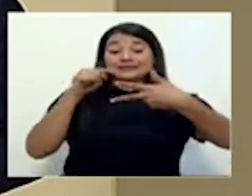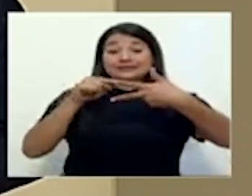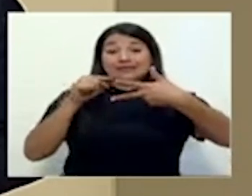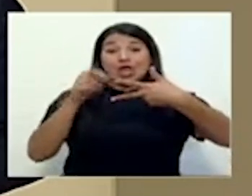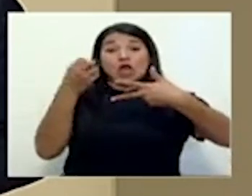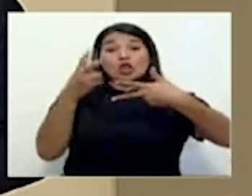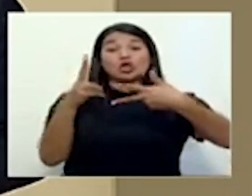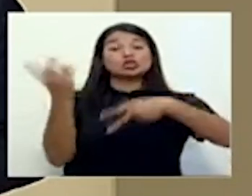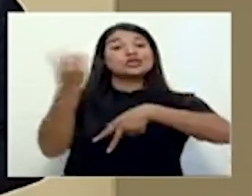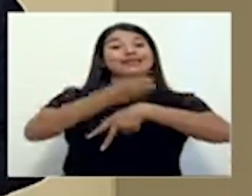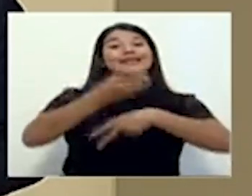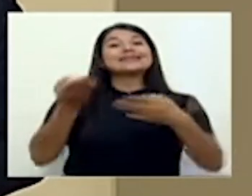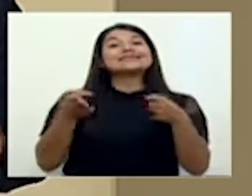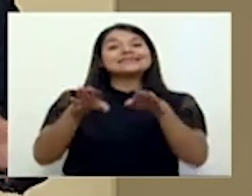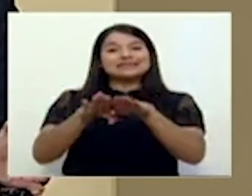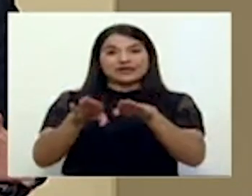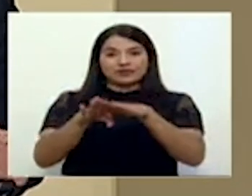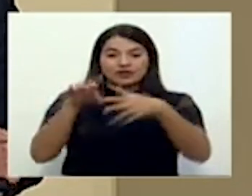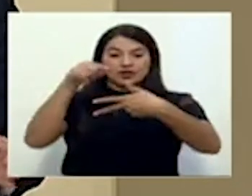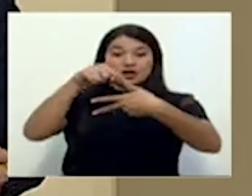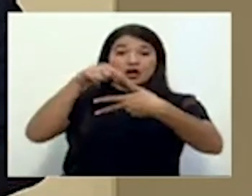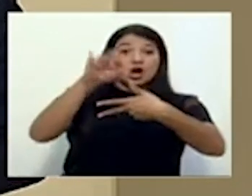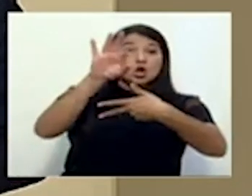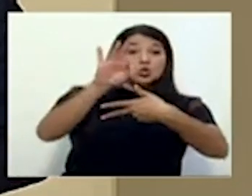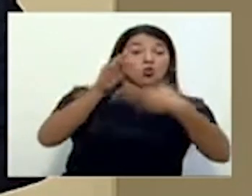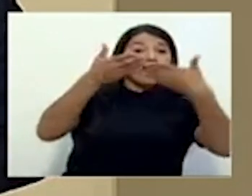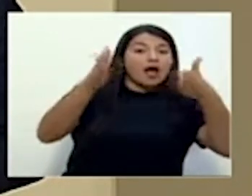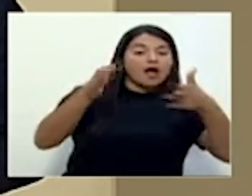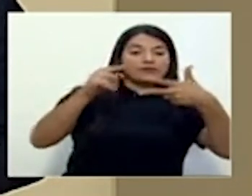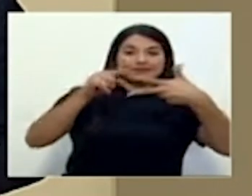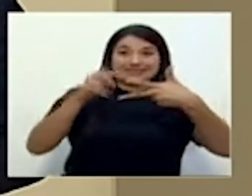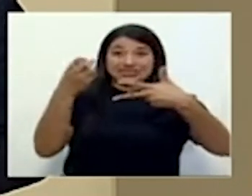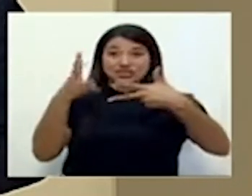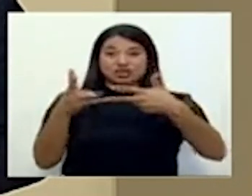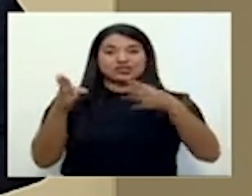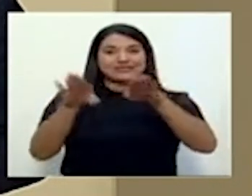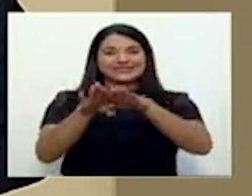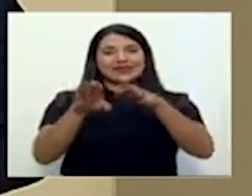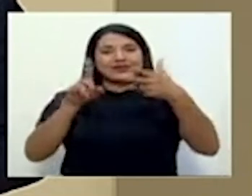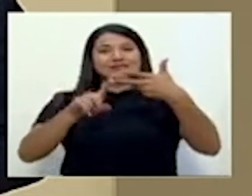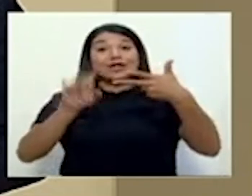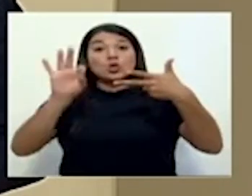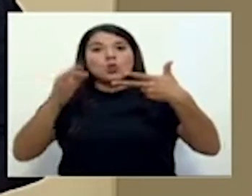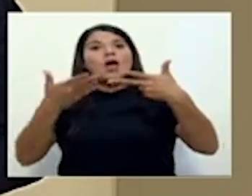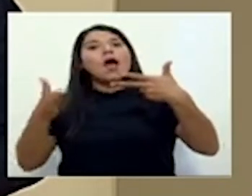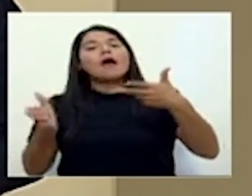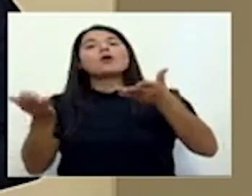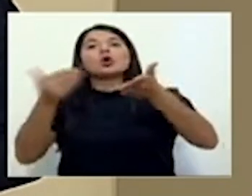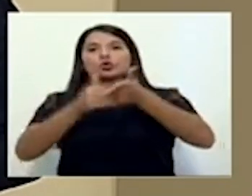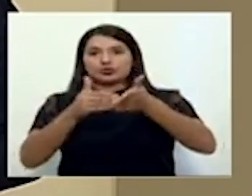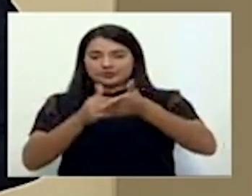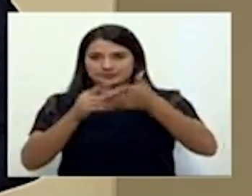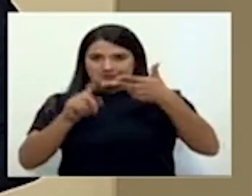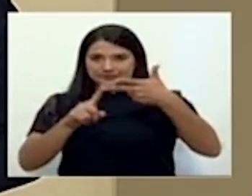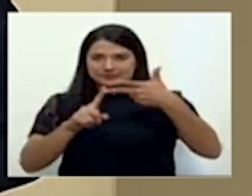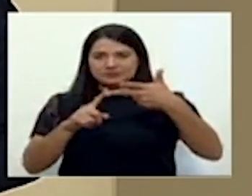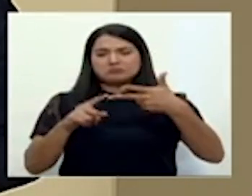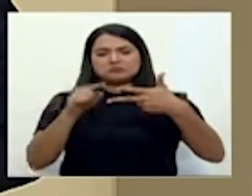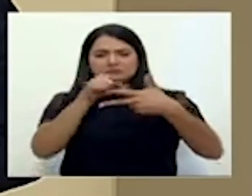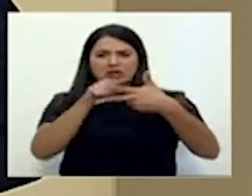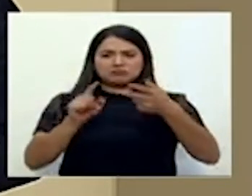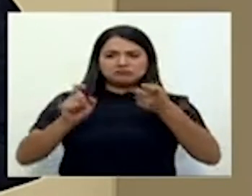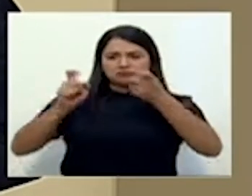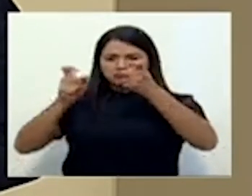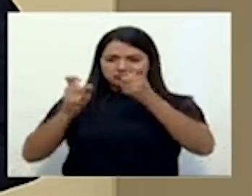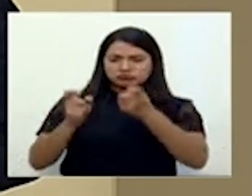de cierre, los 9 de apertura, ¿verdad?, que vamos a empezar con los de apertura y que vamos a tener también, pues, configuraciones de